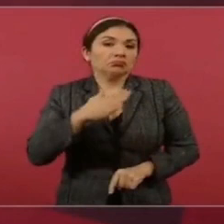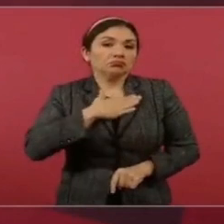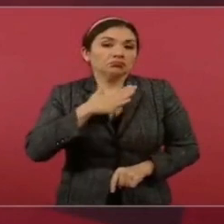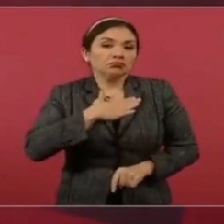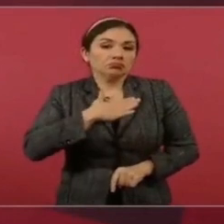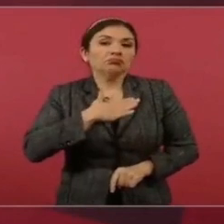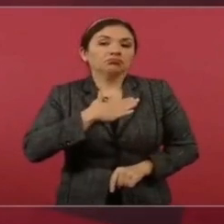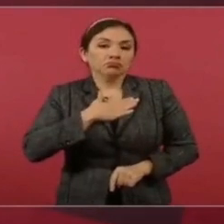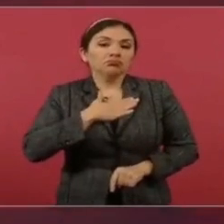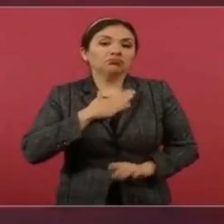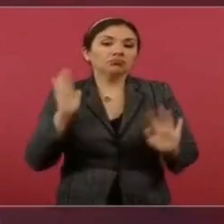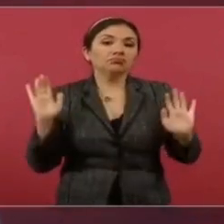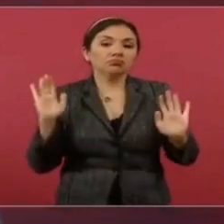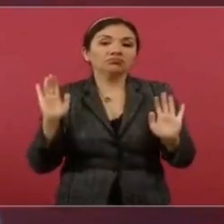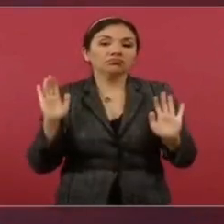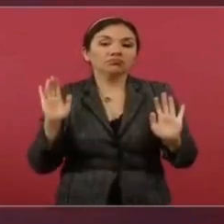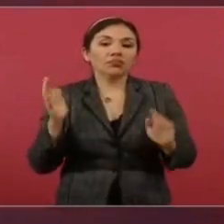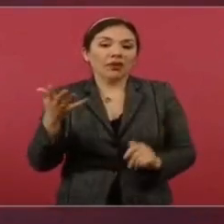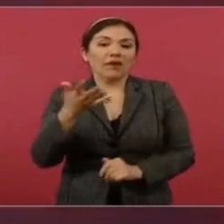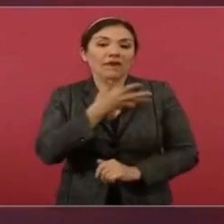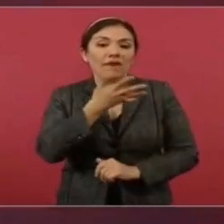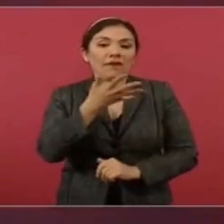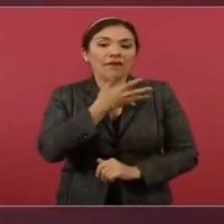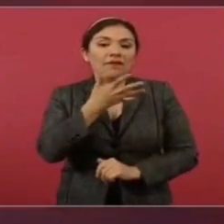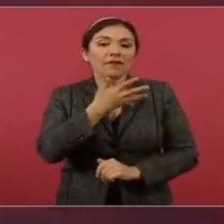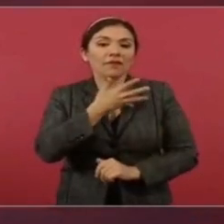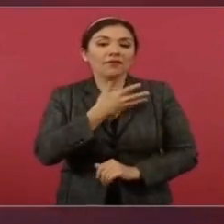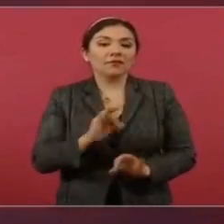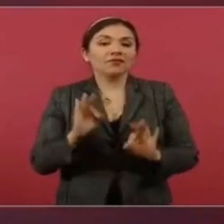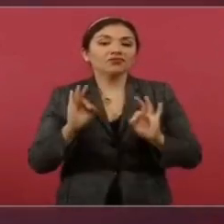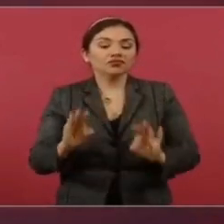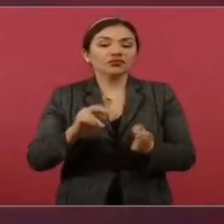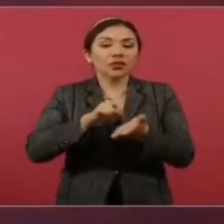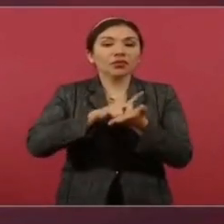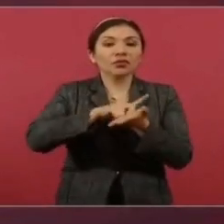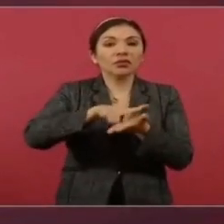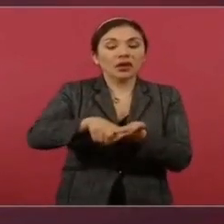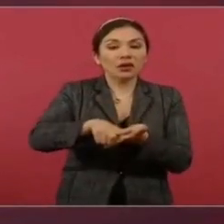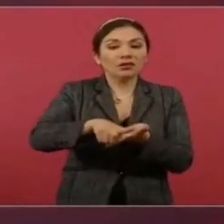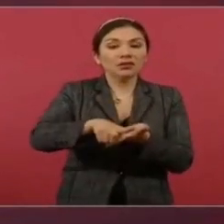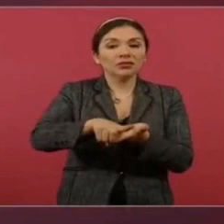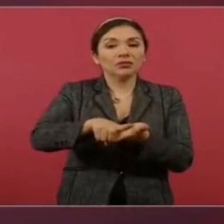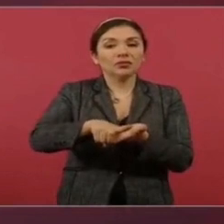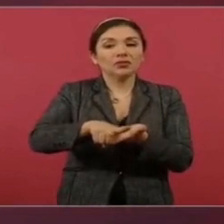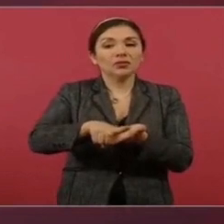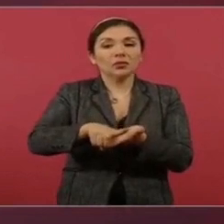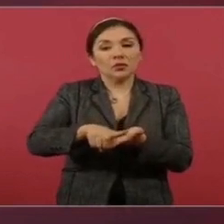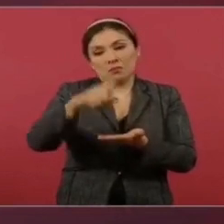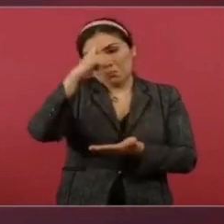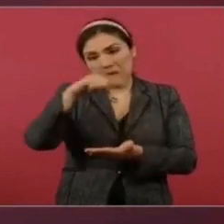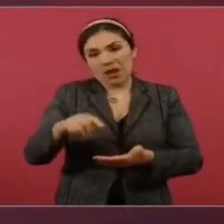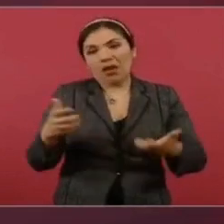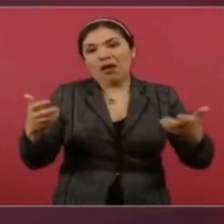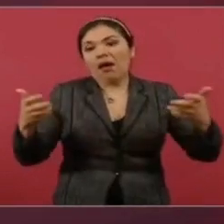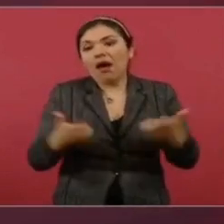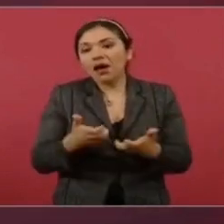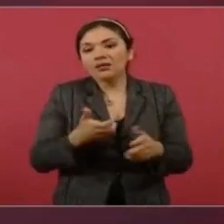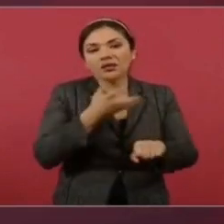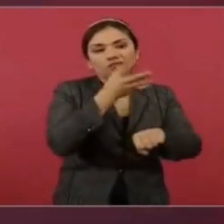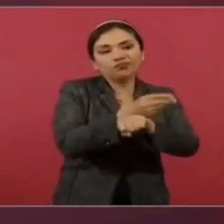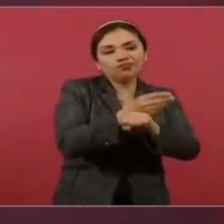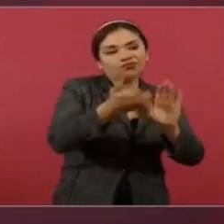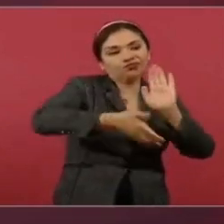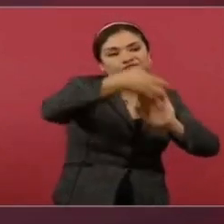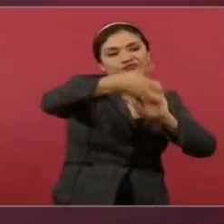el derecho de hacer obras en